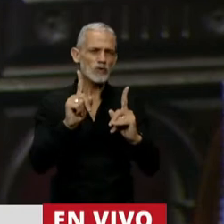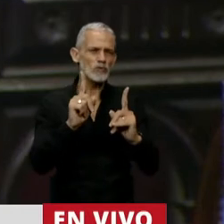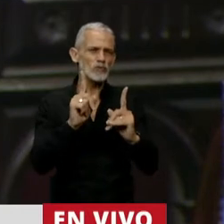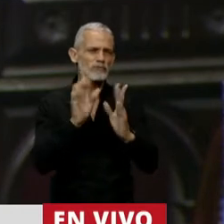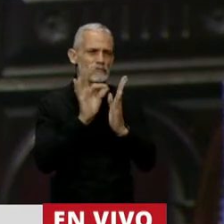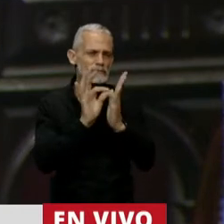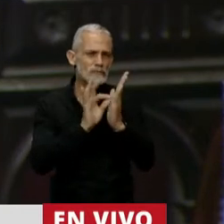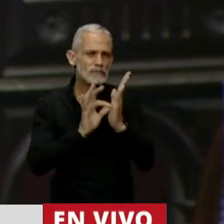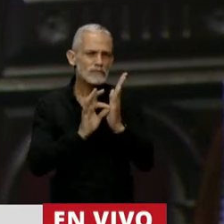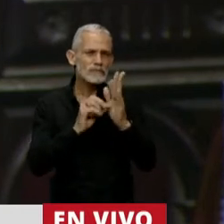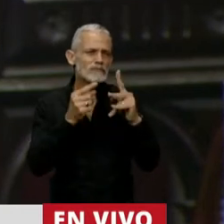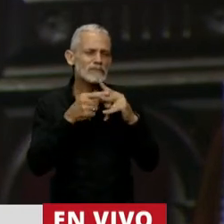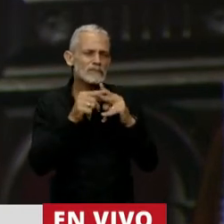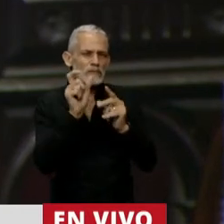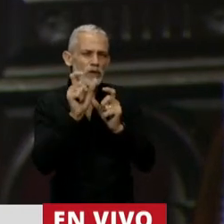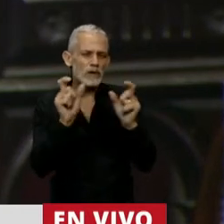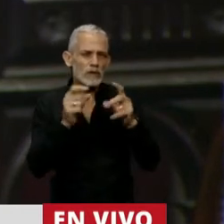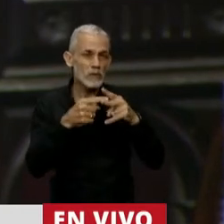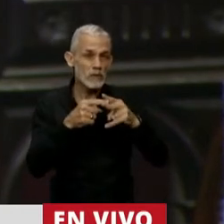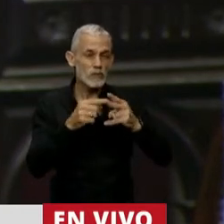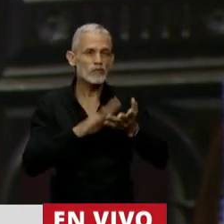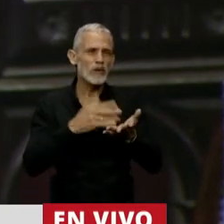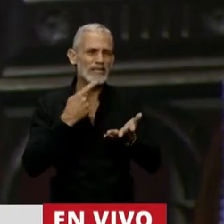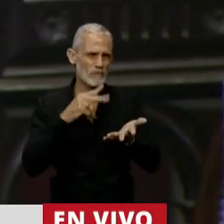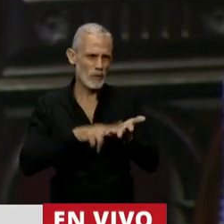tecnicismos sobre el tema fiscal.